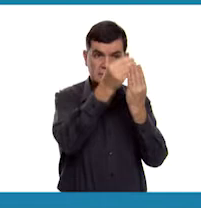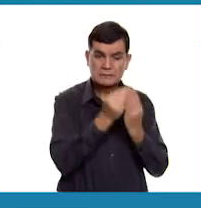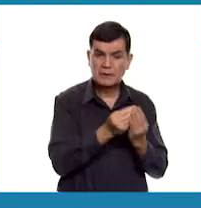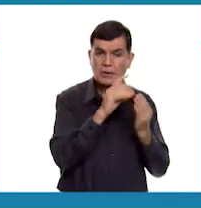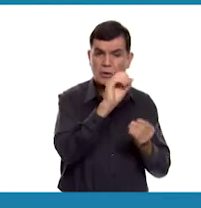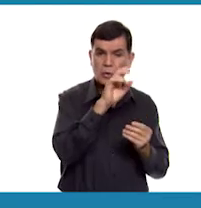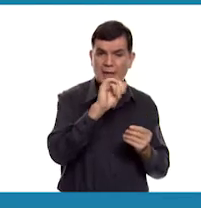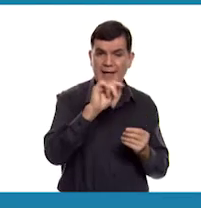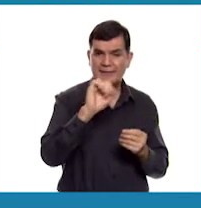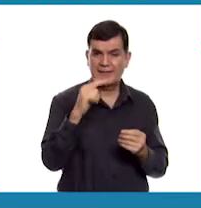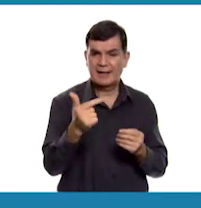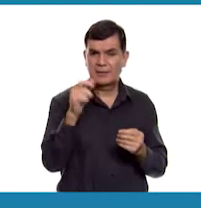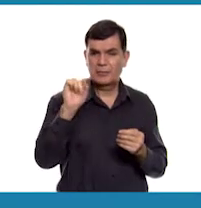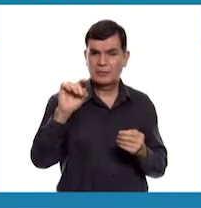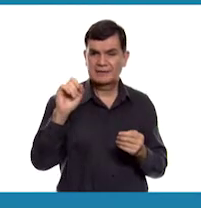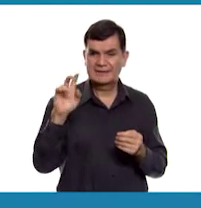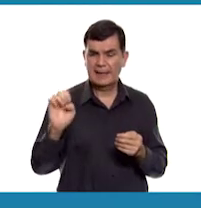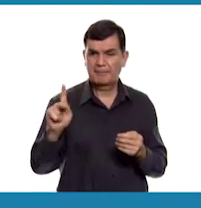chicas y